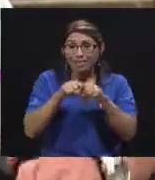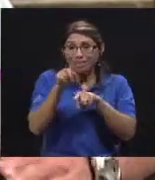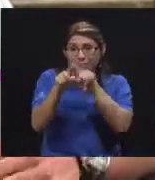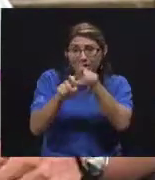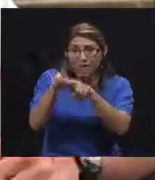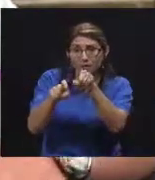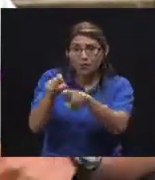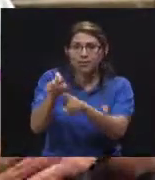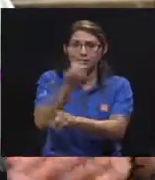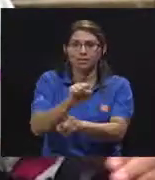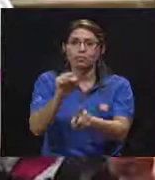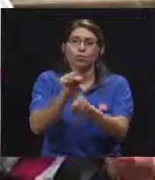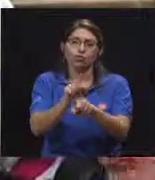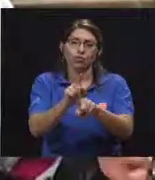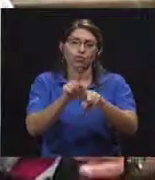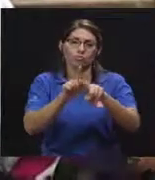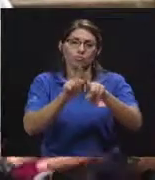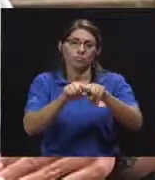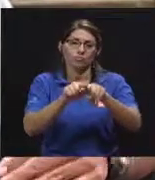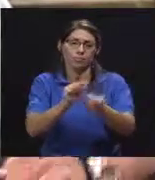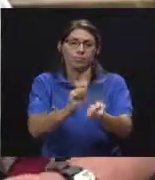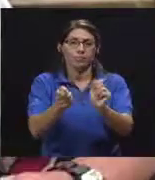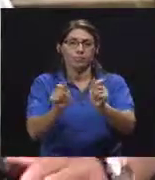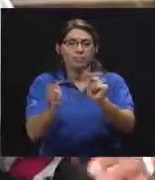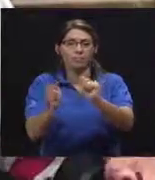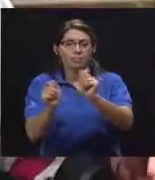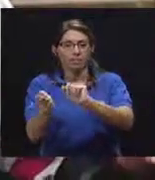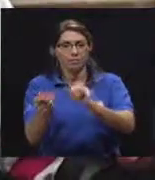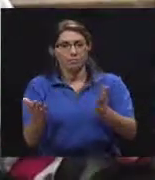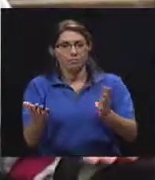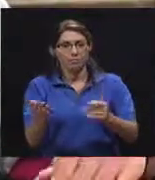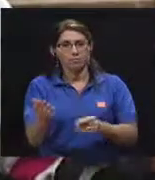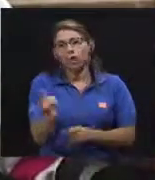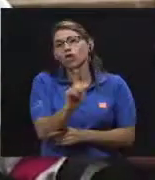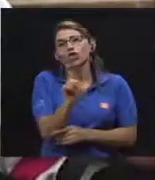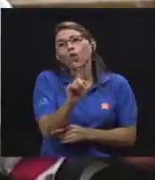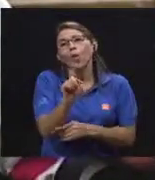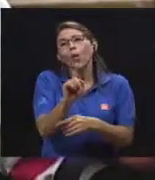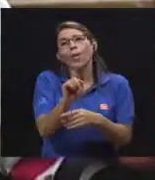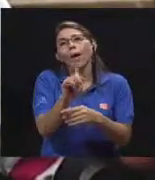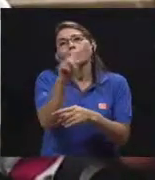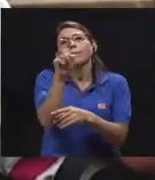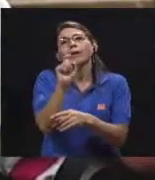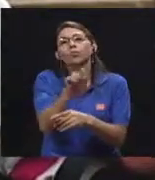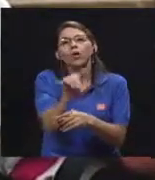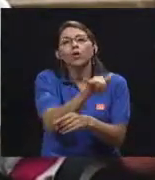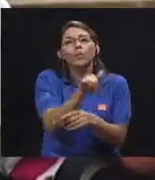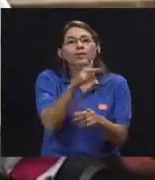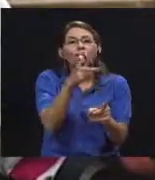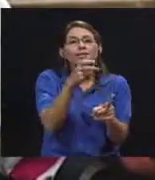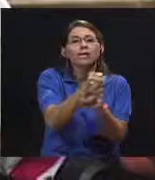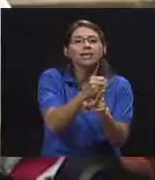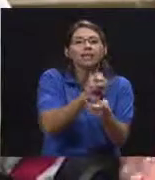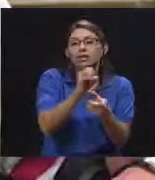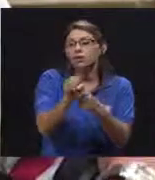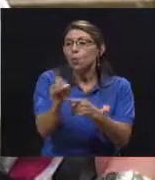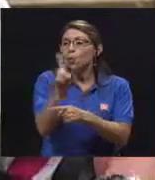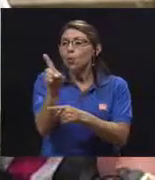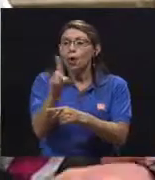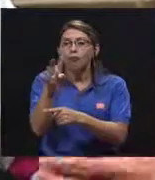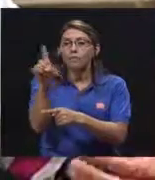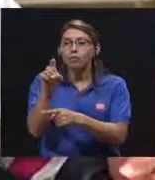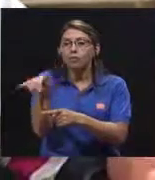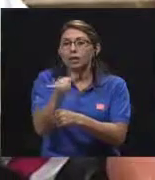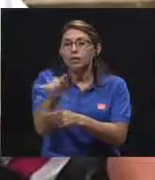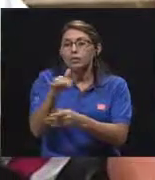y las preguntas van variando, depende del caso. No va ser la misma pregunta un accidente de tránsito que un caso médico, por ejemplo. Entonces,